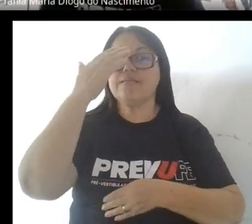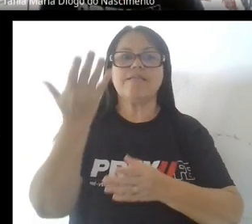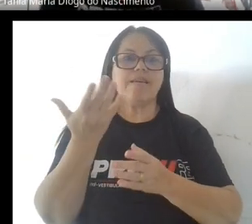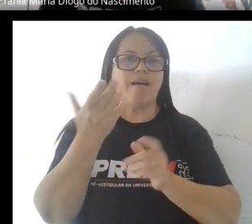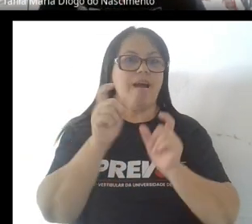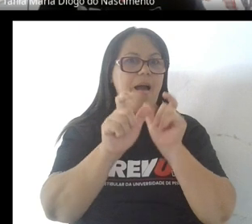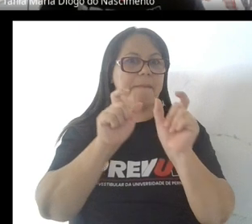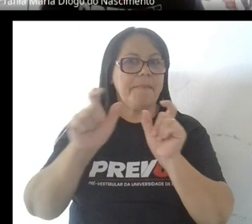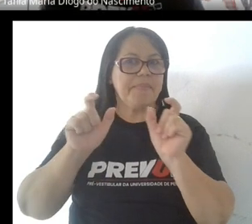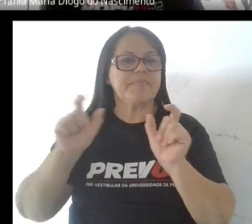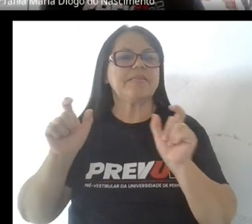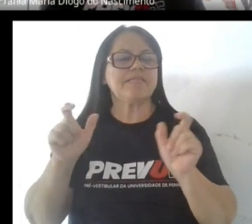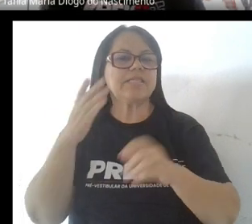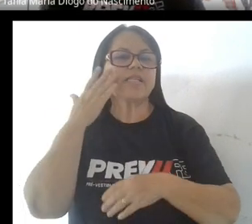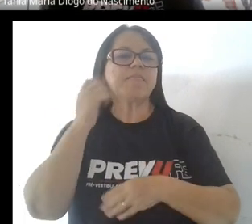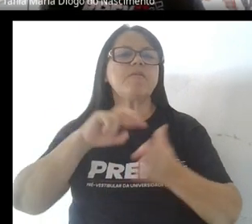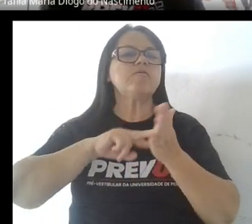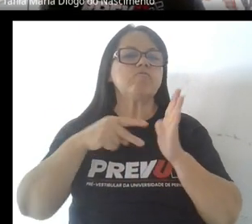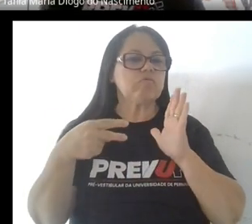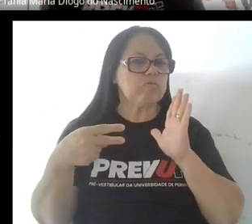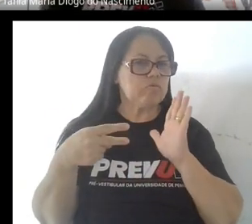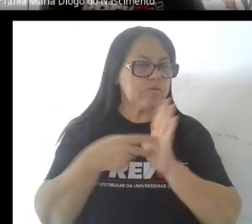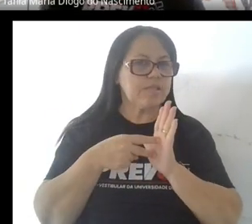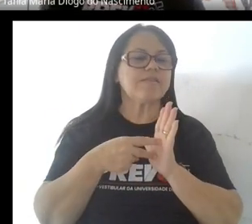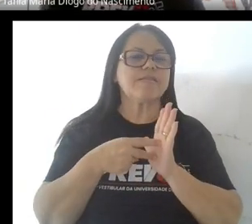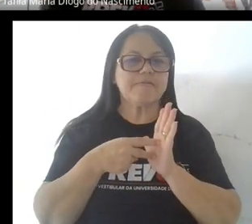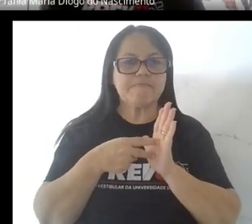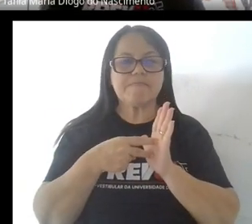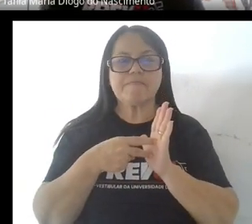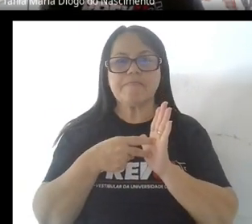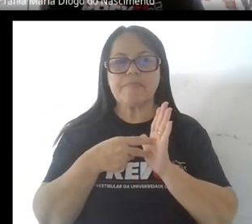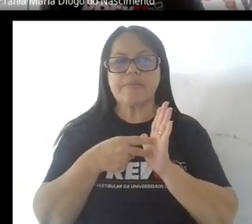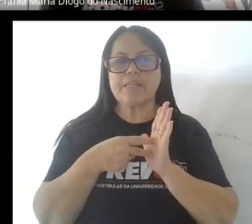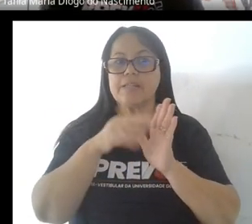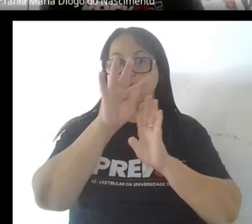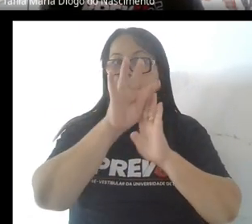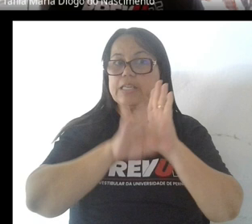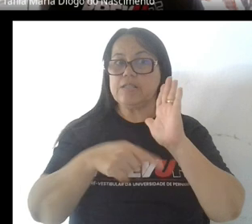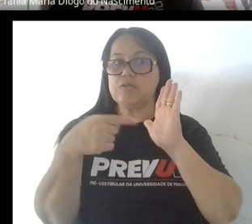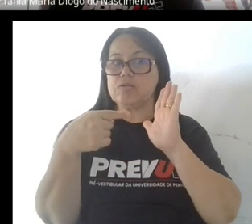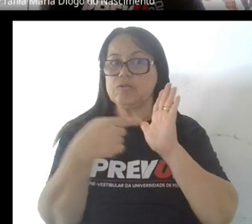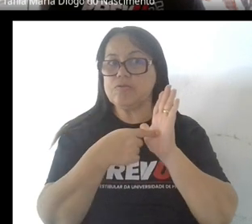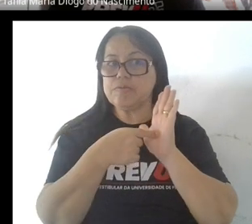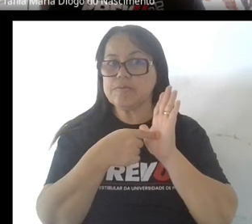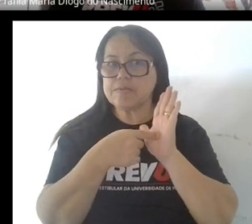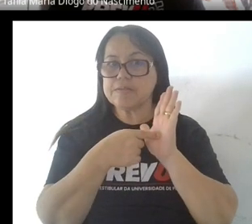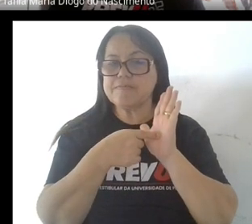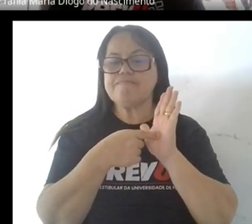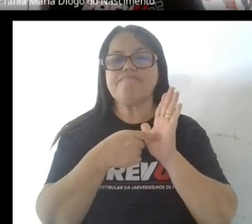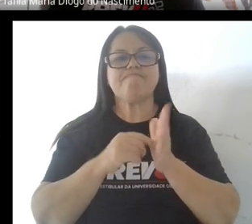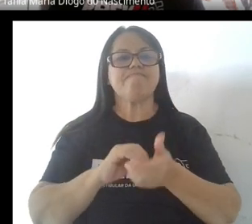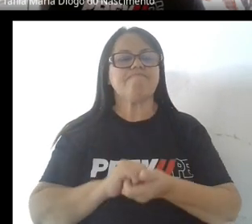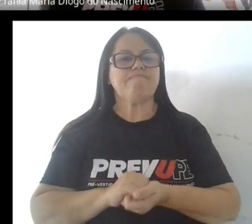De establecer inferencias desde ahí un texto que se os